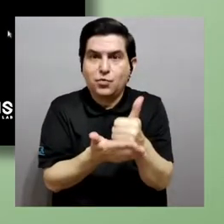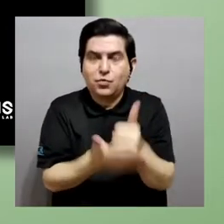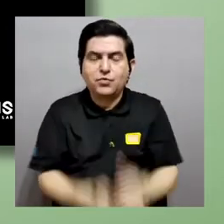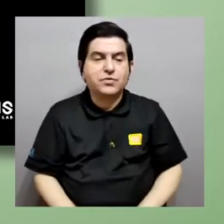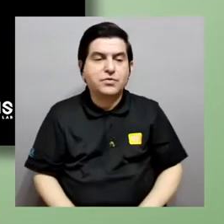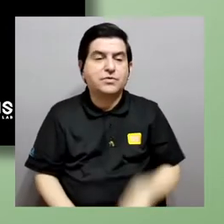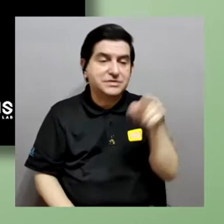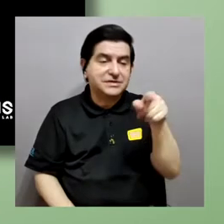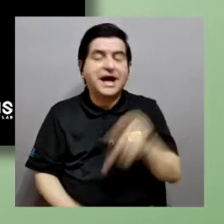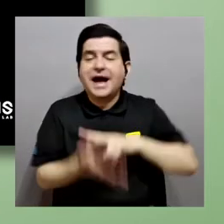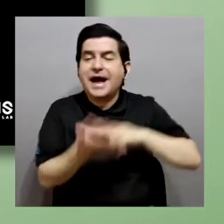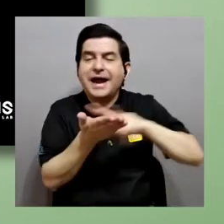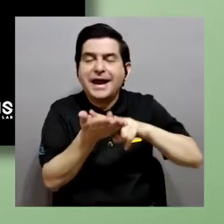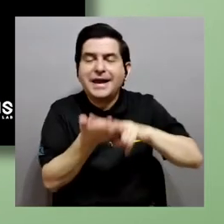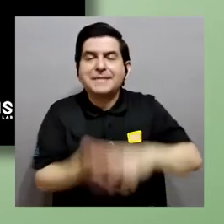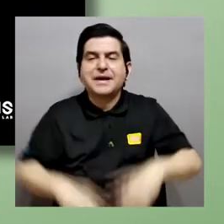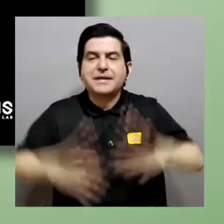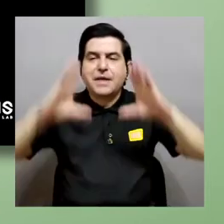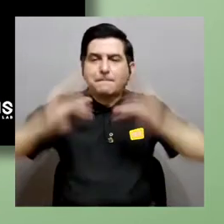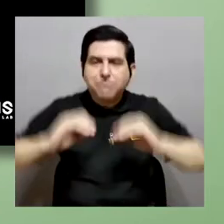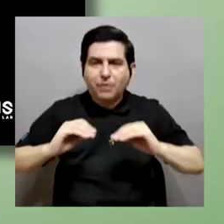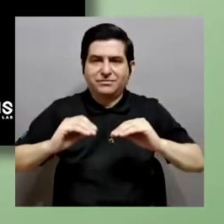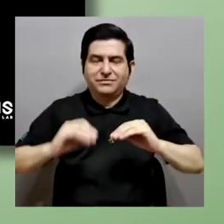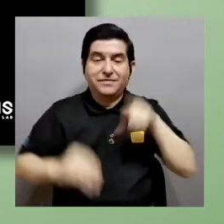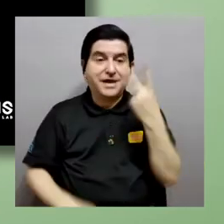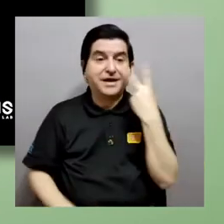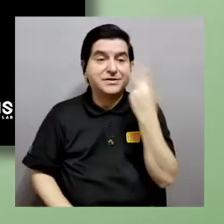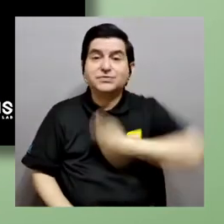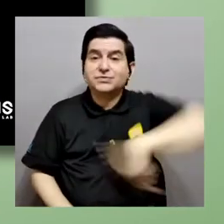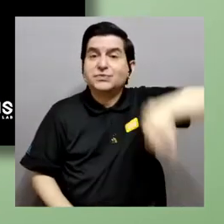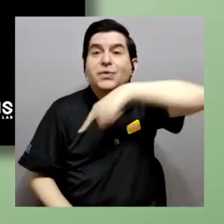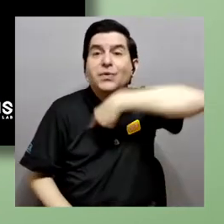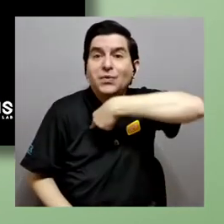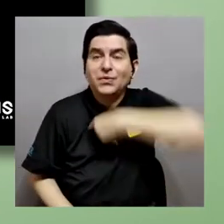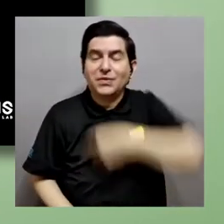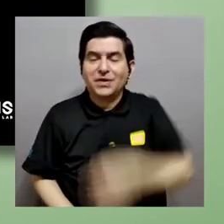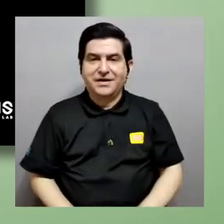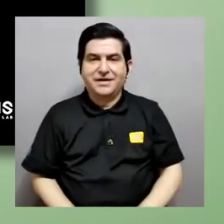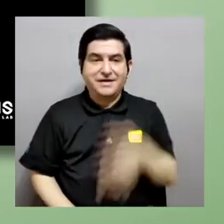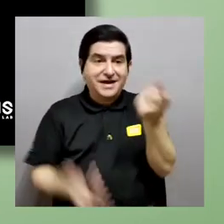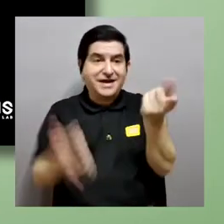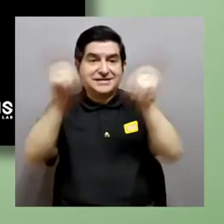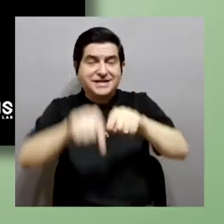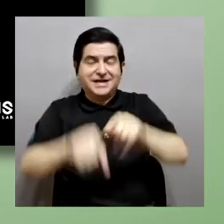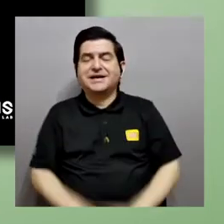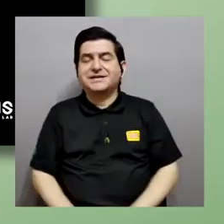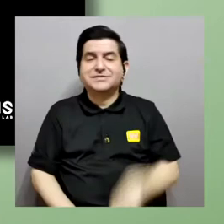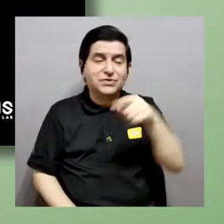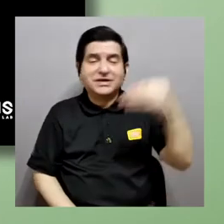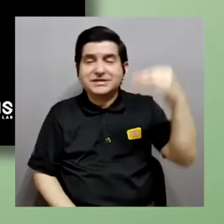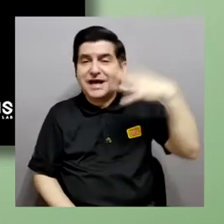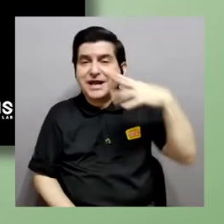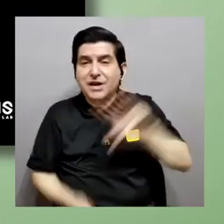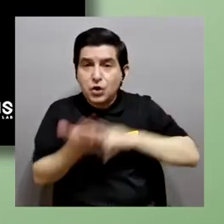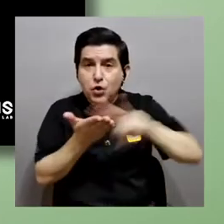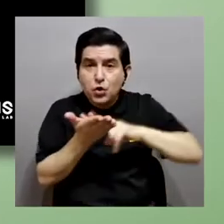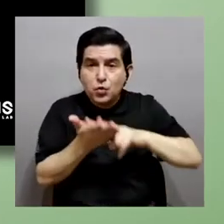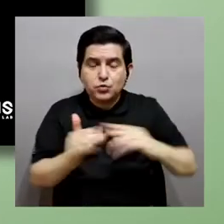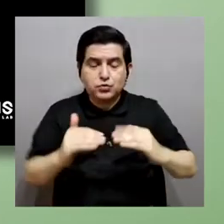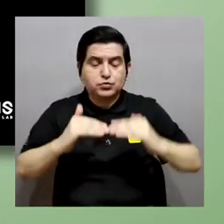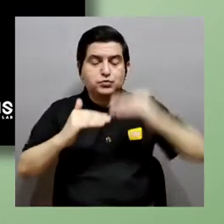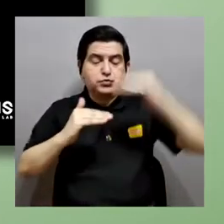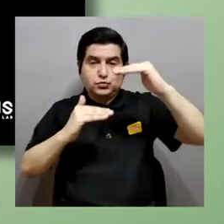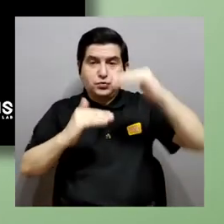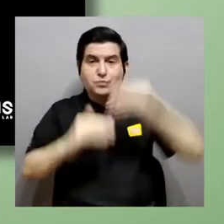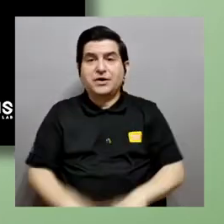fluorescentes. Eso es lo que veríamos básicamente en este slide, ¿verdad? Estas lucecitas verdes son las que ven en la parte superior izquierda, ¿verdad?